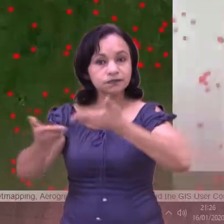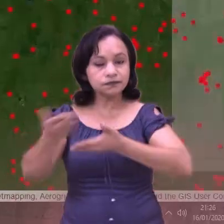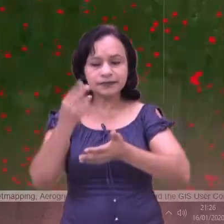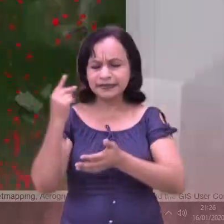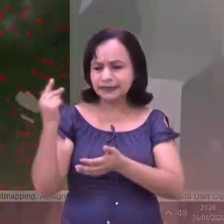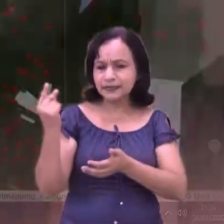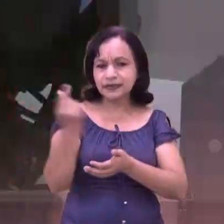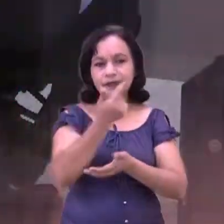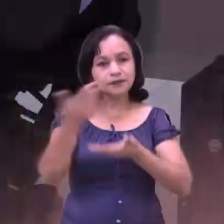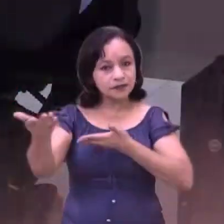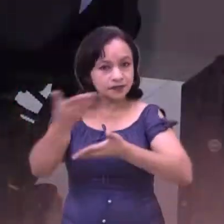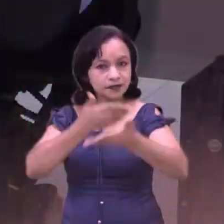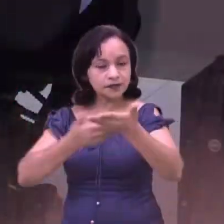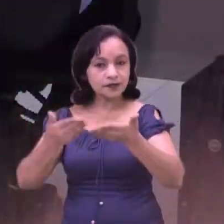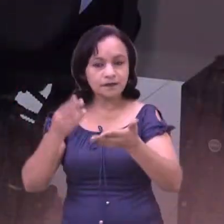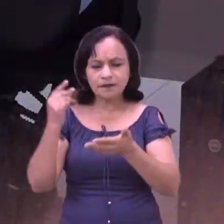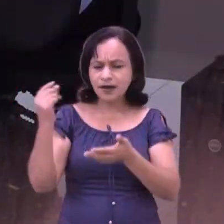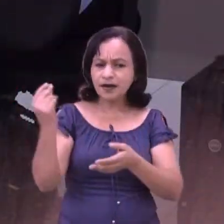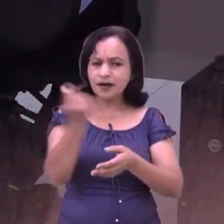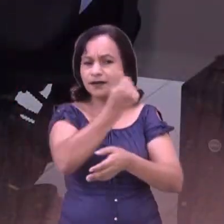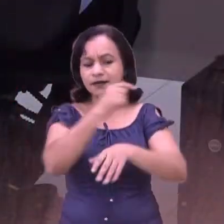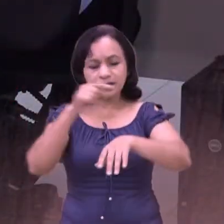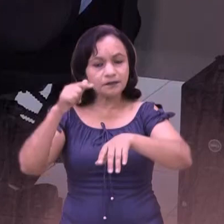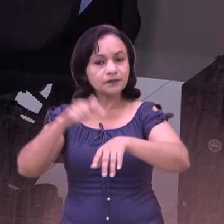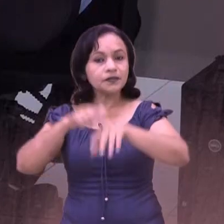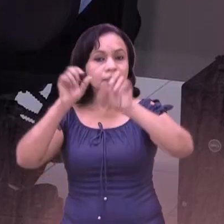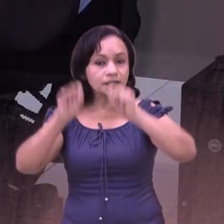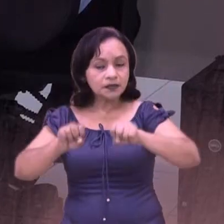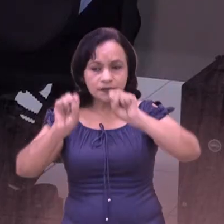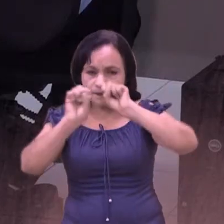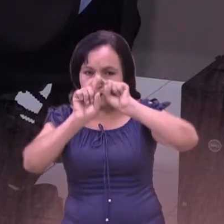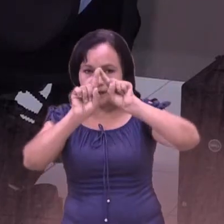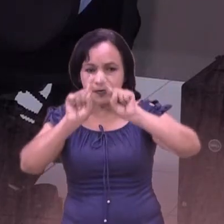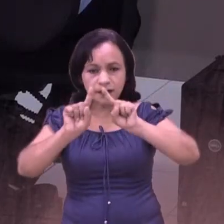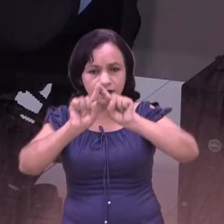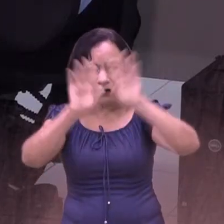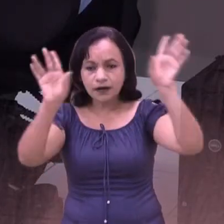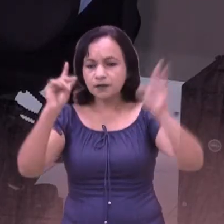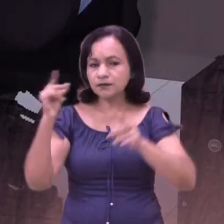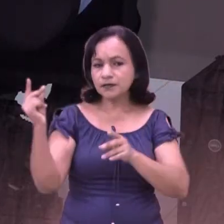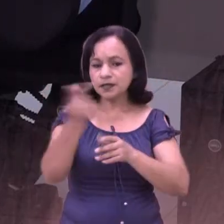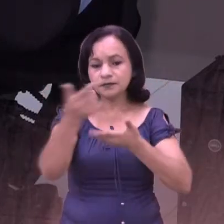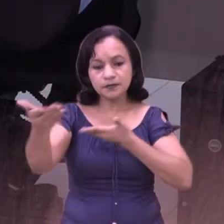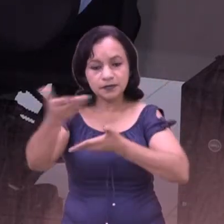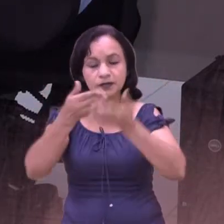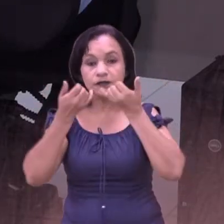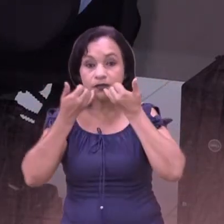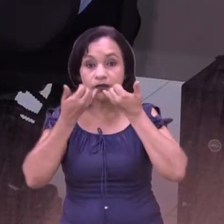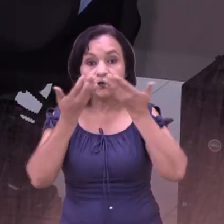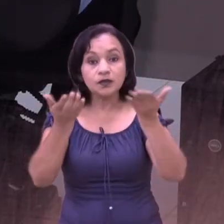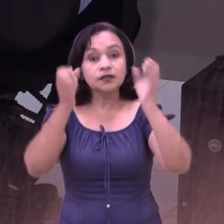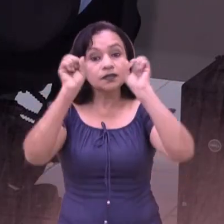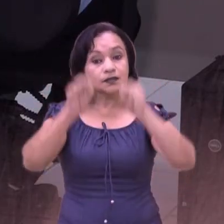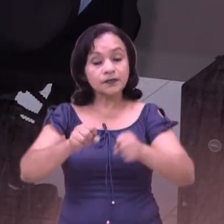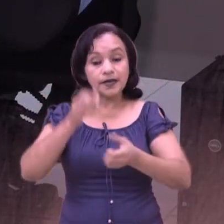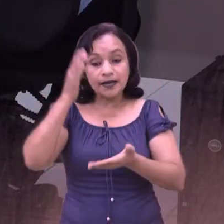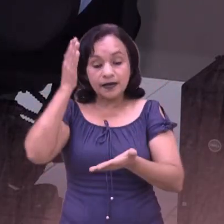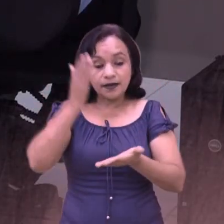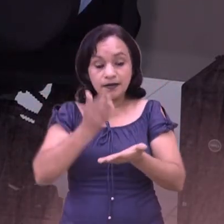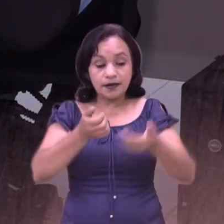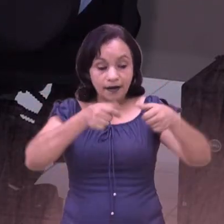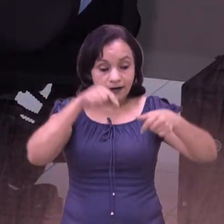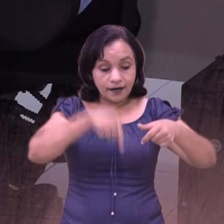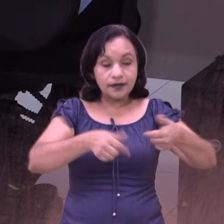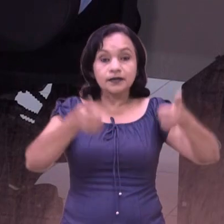intercambiar en poco tiempo y con la mayor claridad posible todas estas informaciones, de tal forma